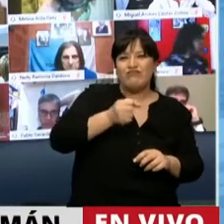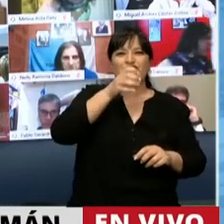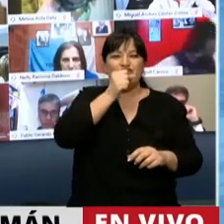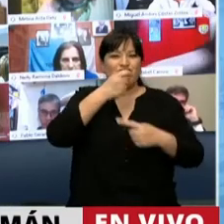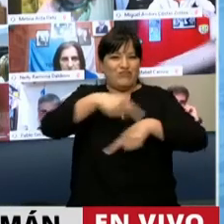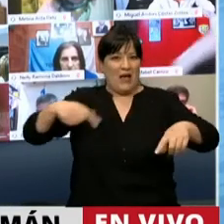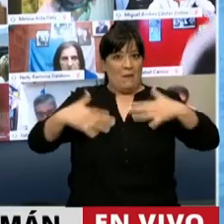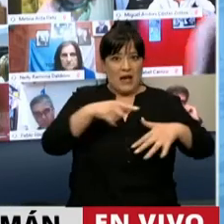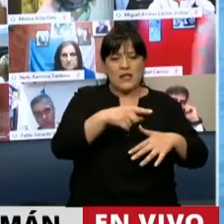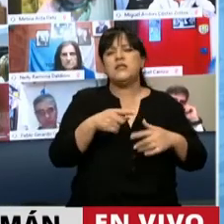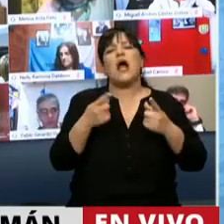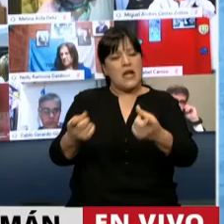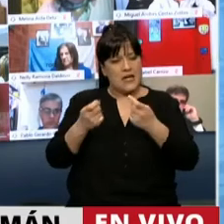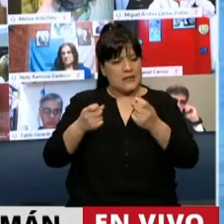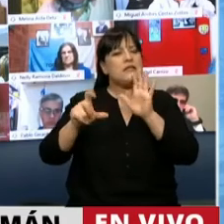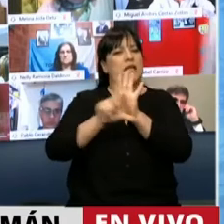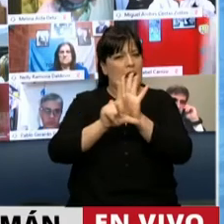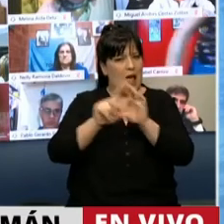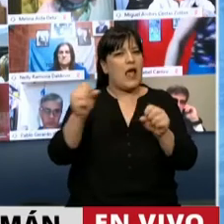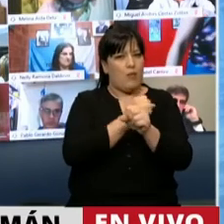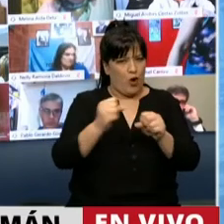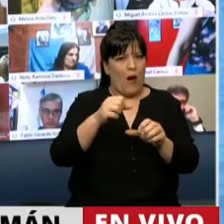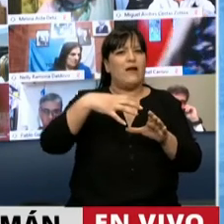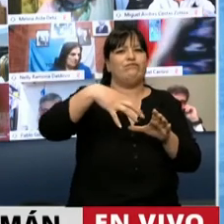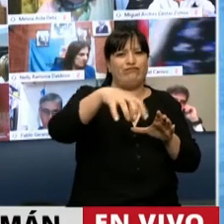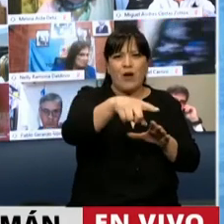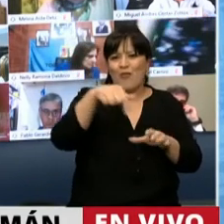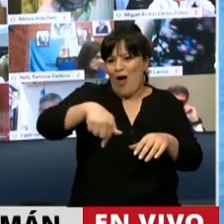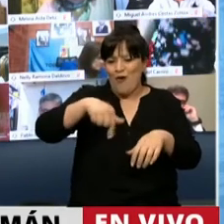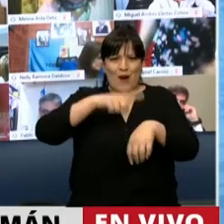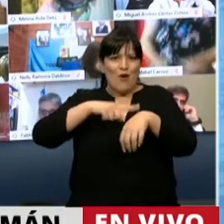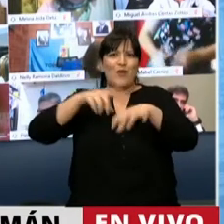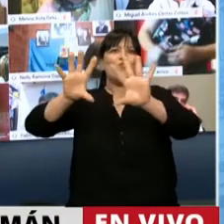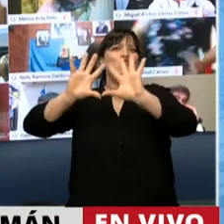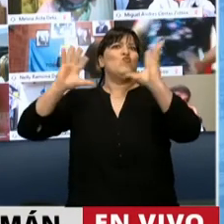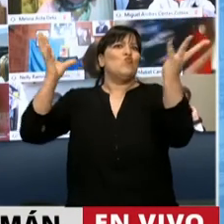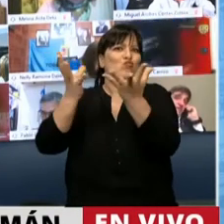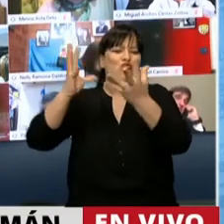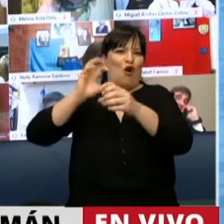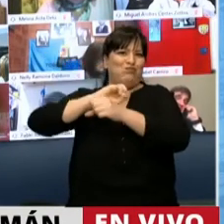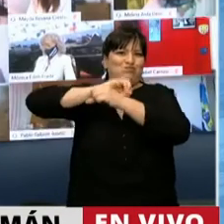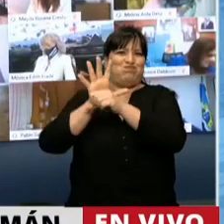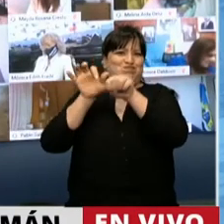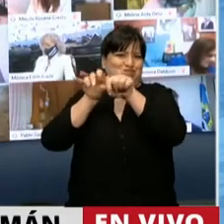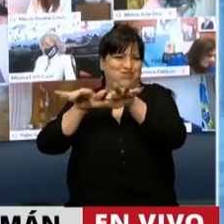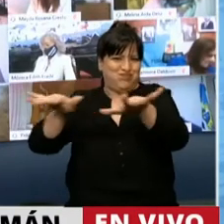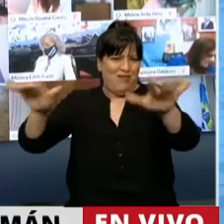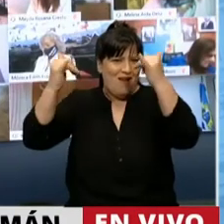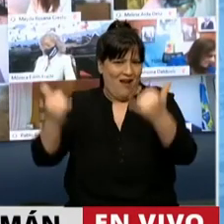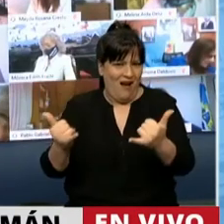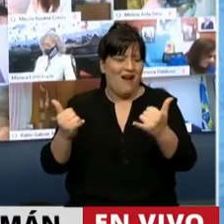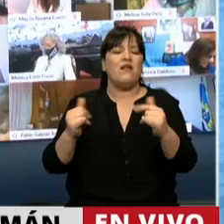necesaria para este sector, no solamente por el contexto mundial de pandemia que estamos atravesando,